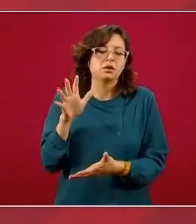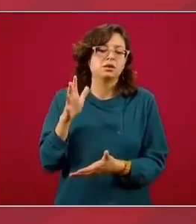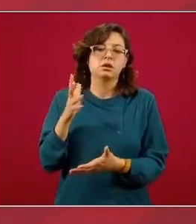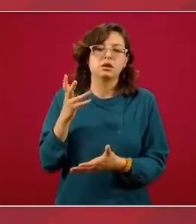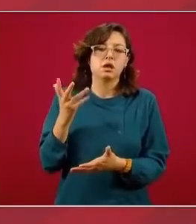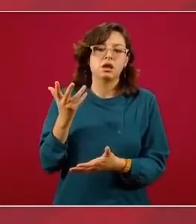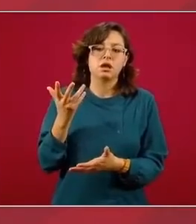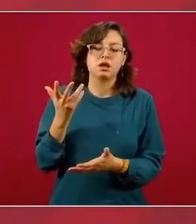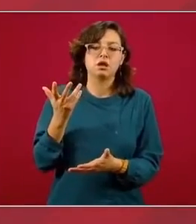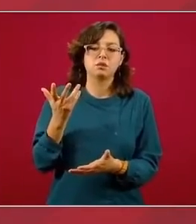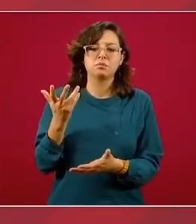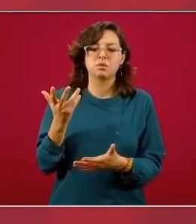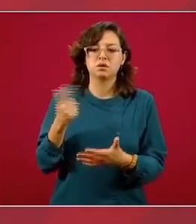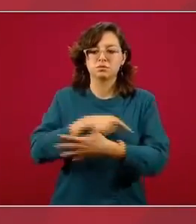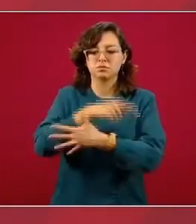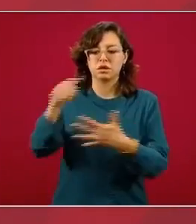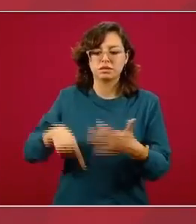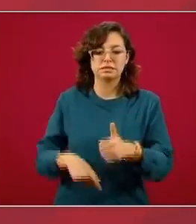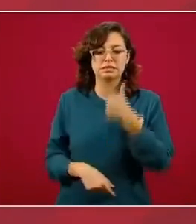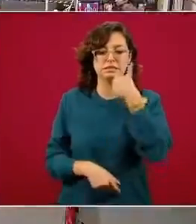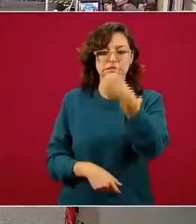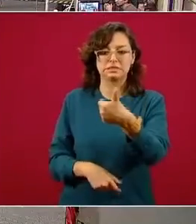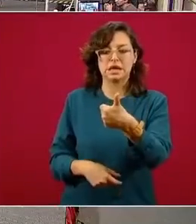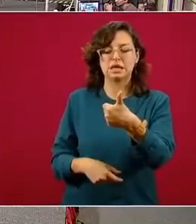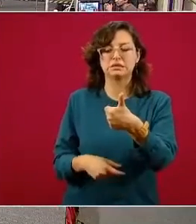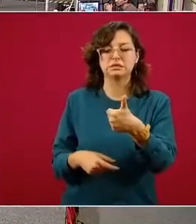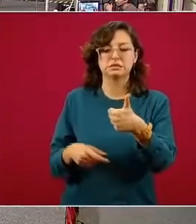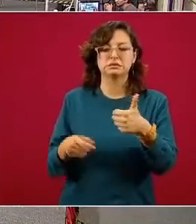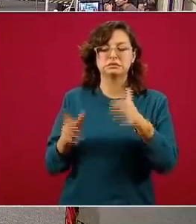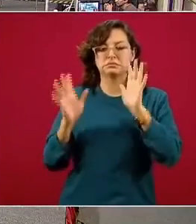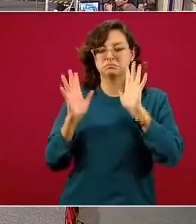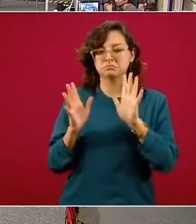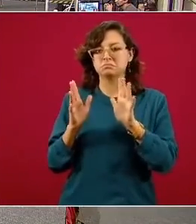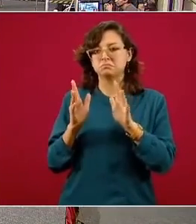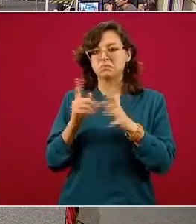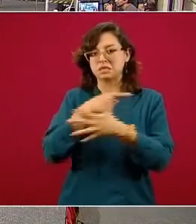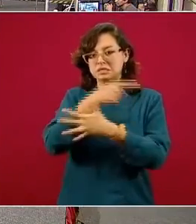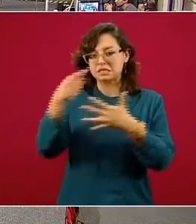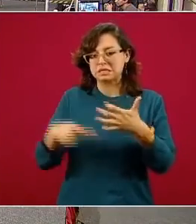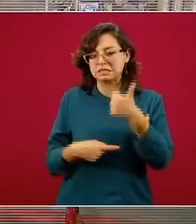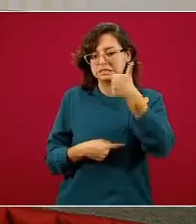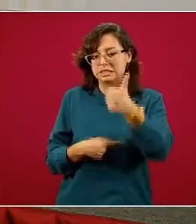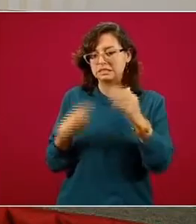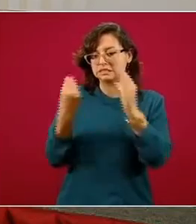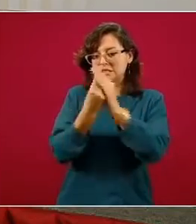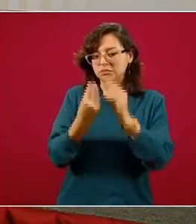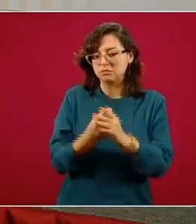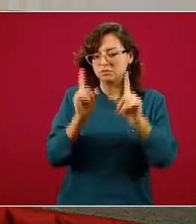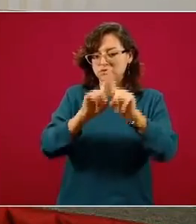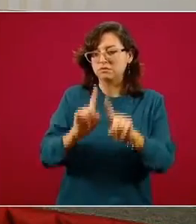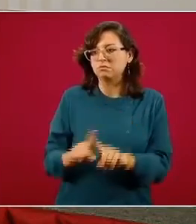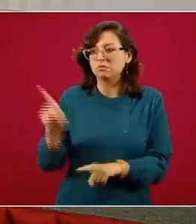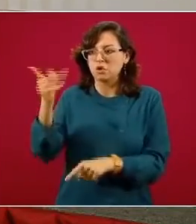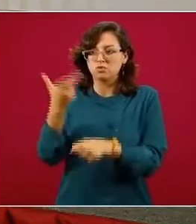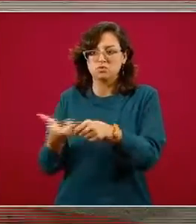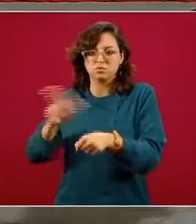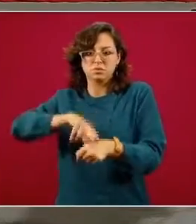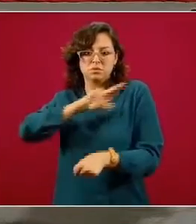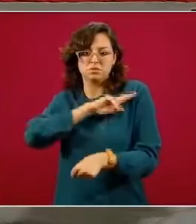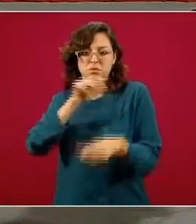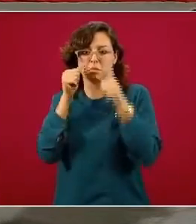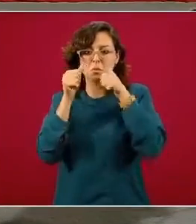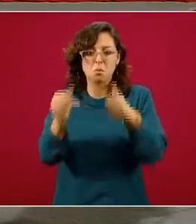seis condiciones de salud y son las que ampara el convenio. Gracias. Por favor.